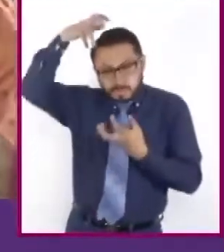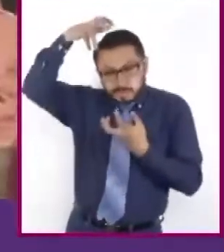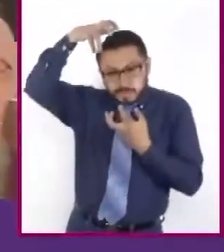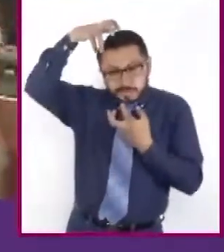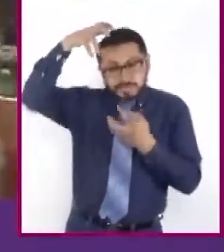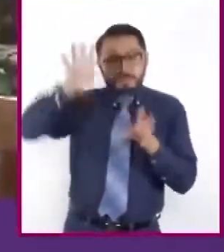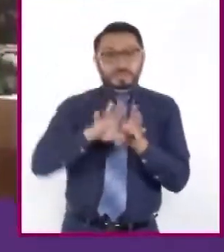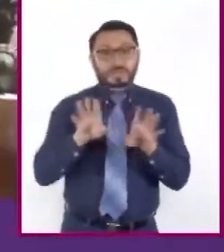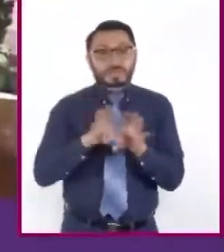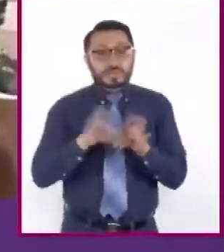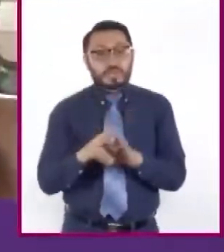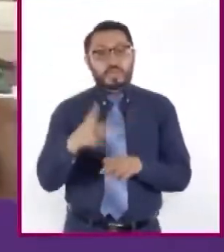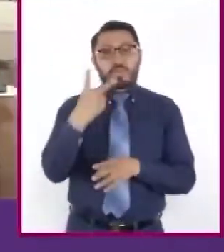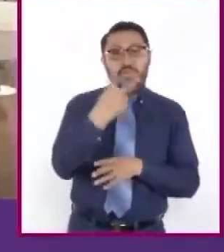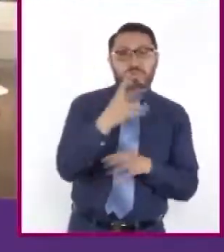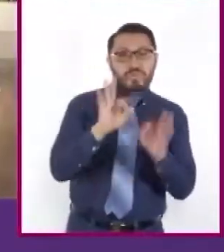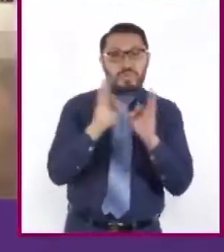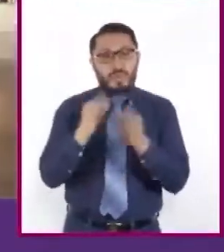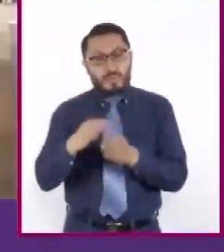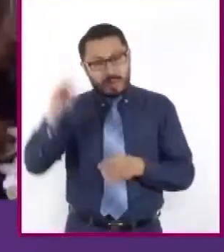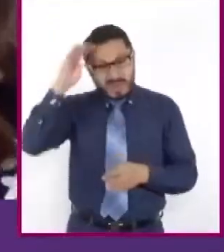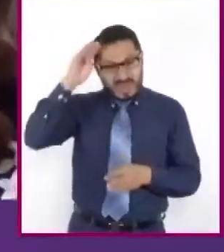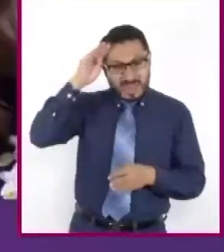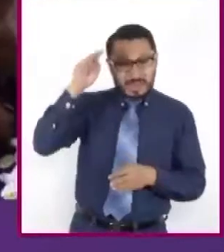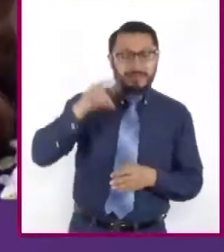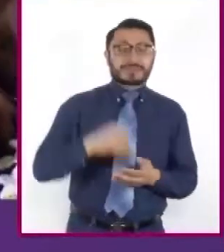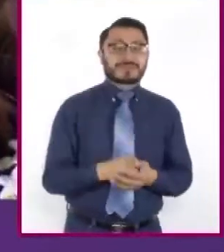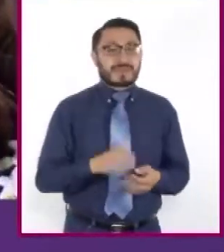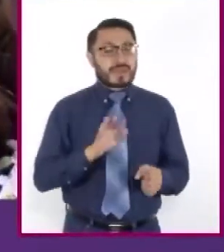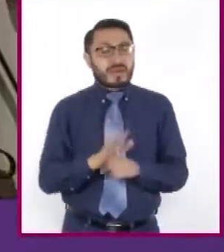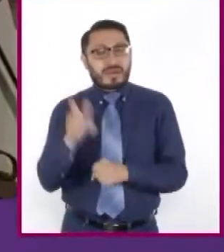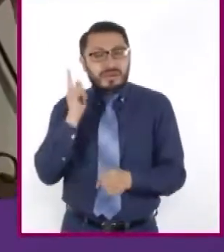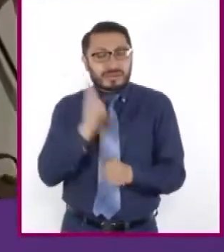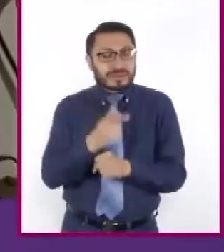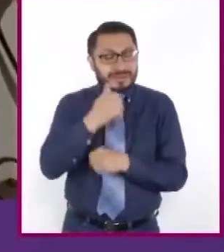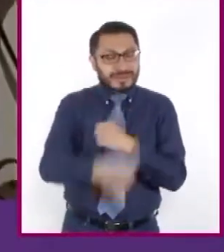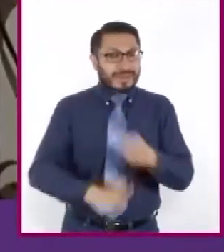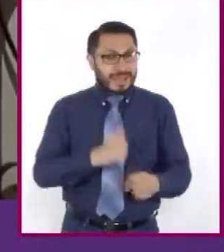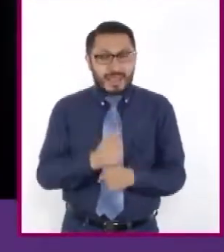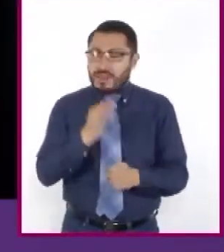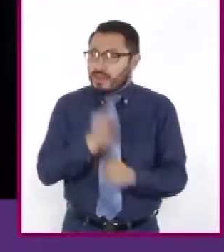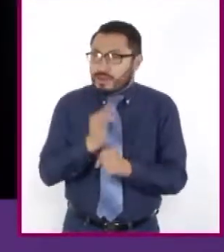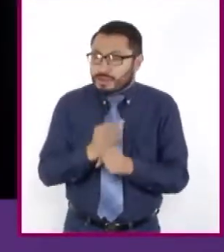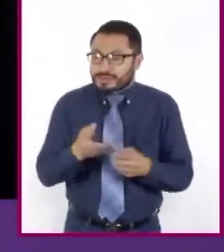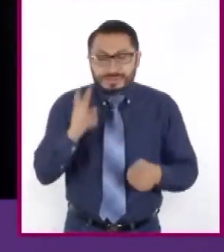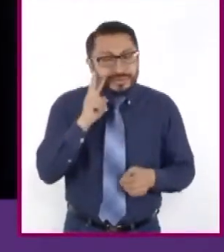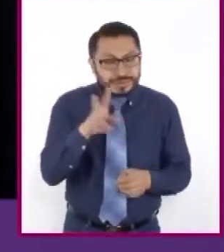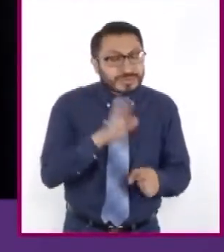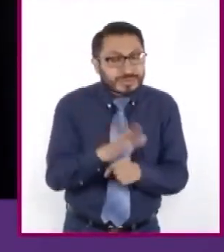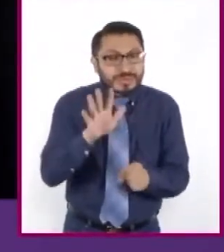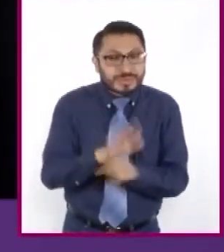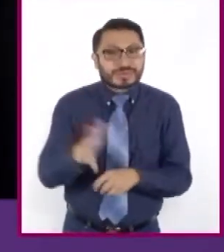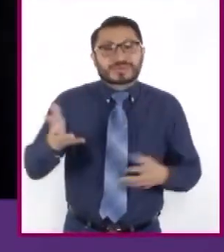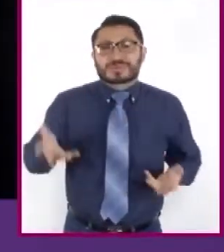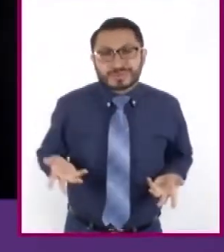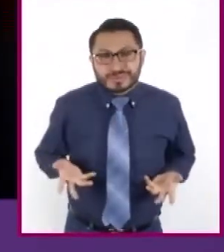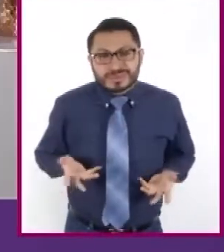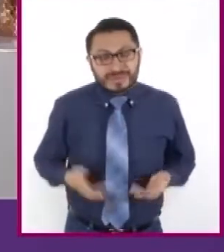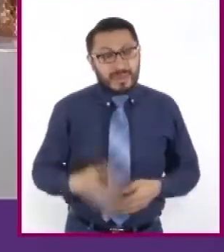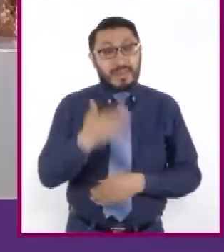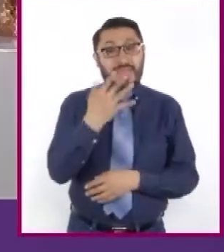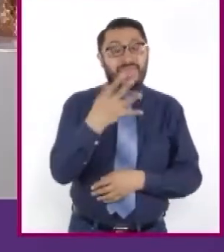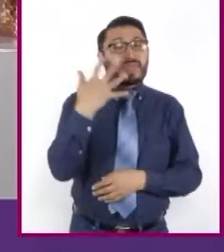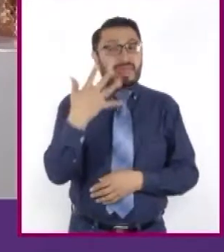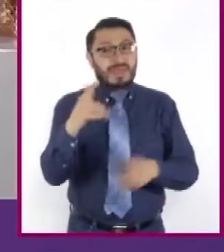de dos pensamientos. ¿Qué podemos encontrar este año? Mira, son 55 grupos,